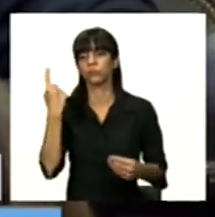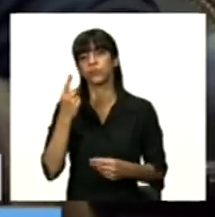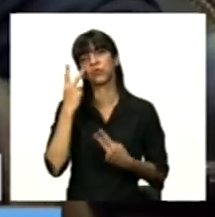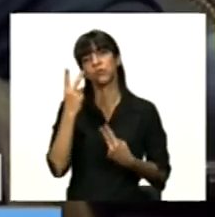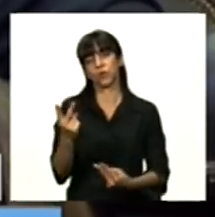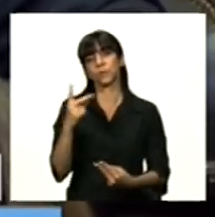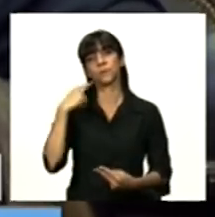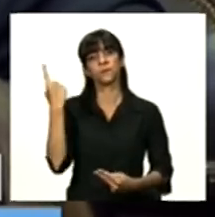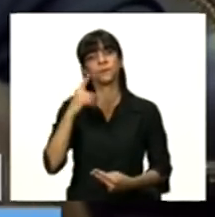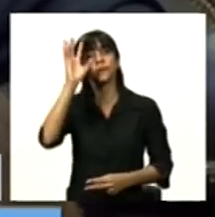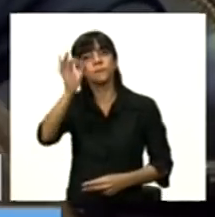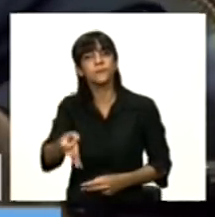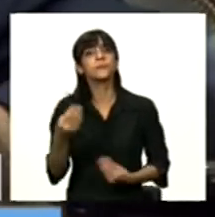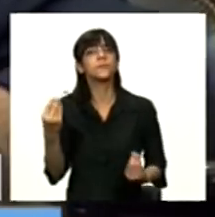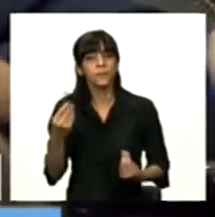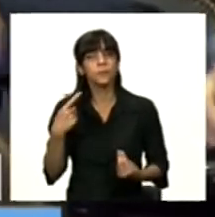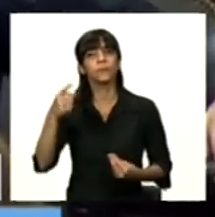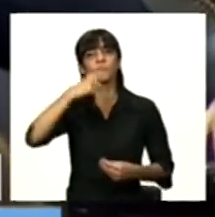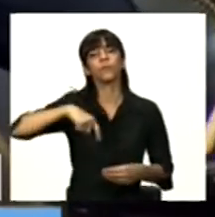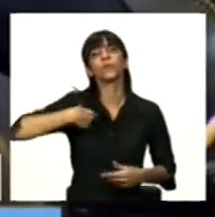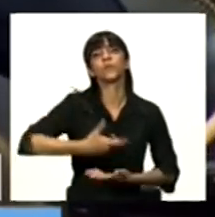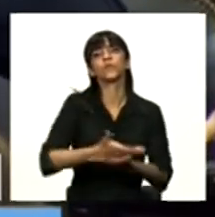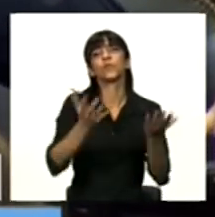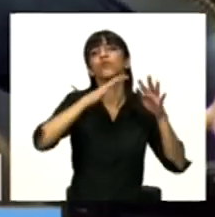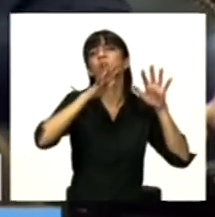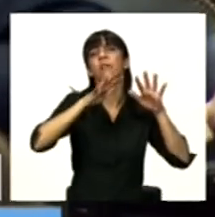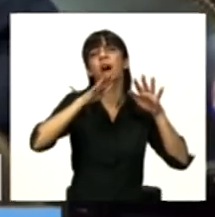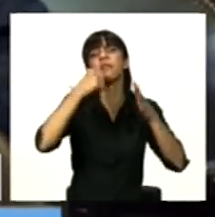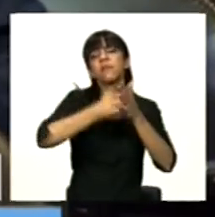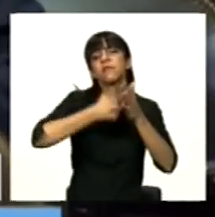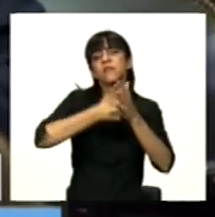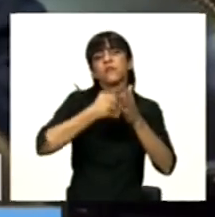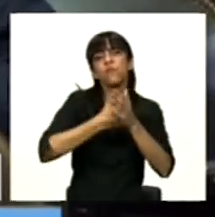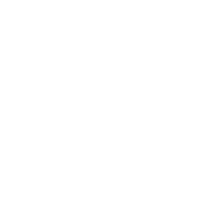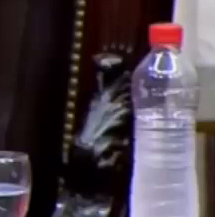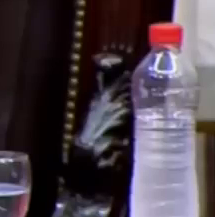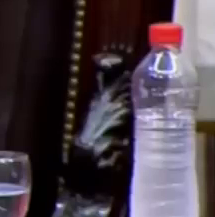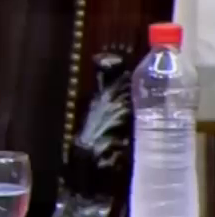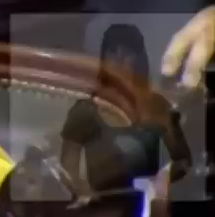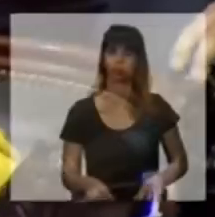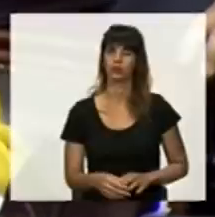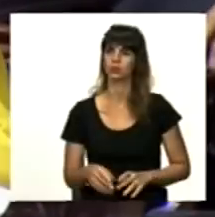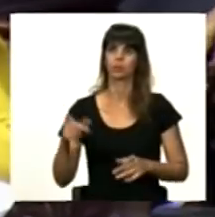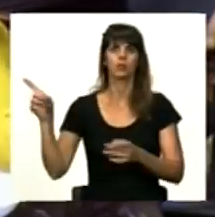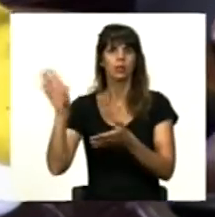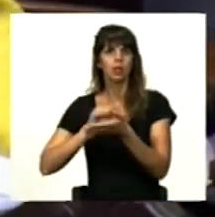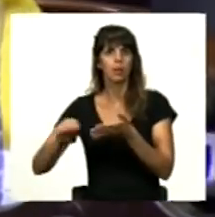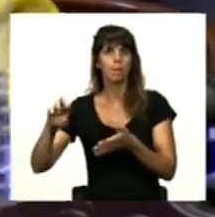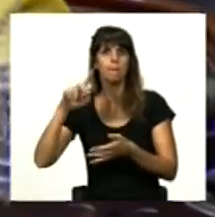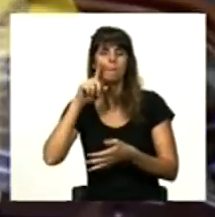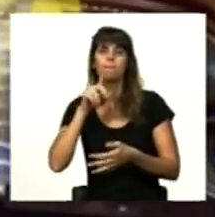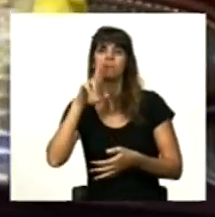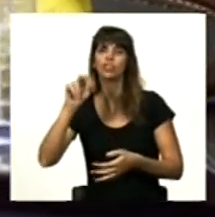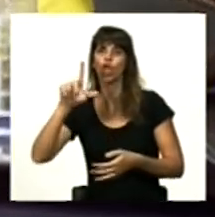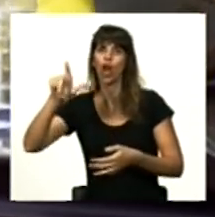la enorme lucha popular de tantas organizaciones. El diputado Pitrola, yo no